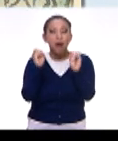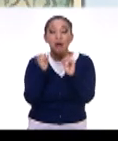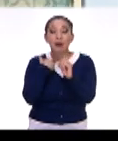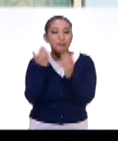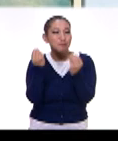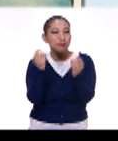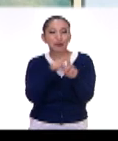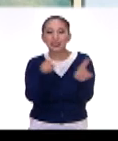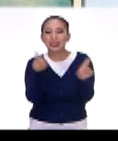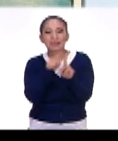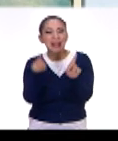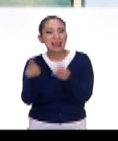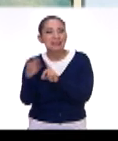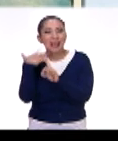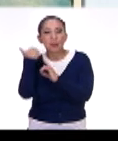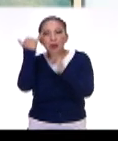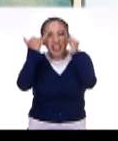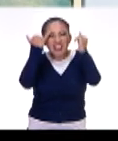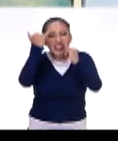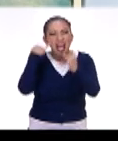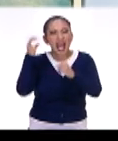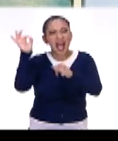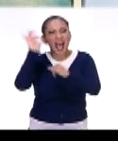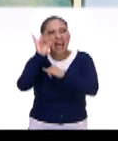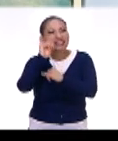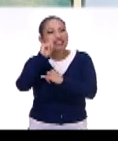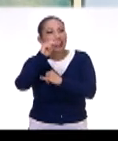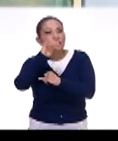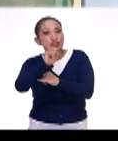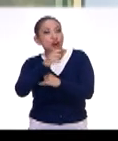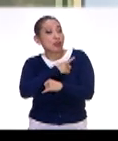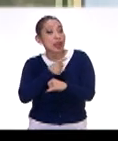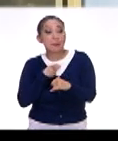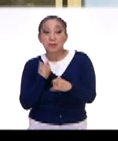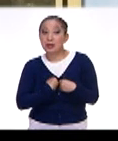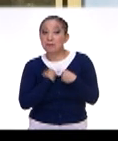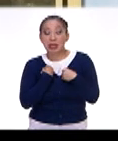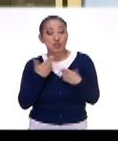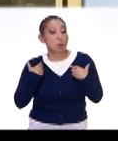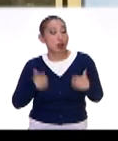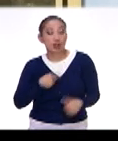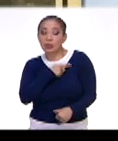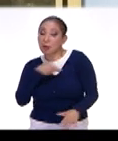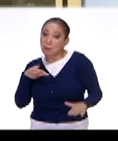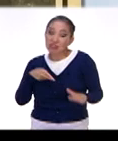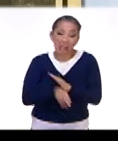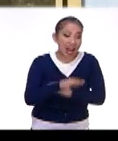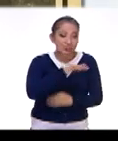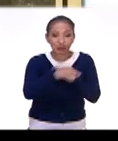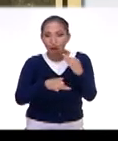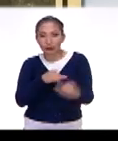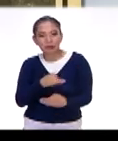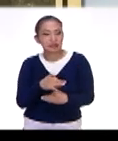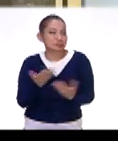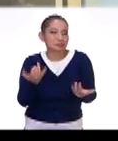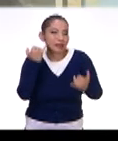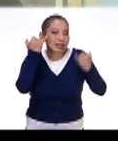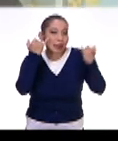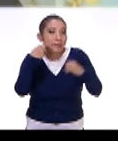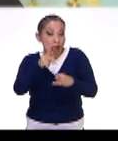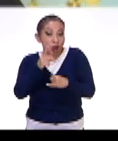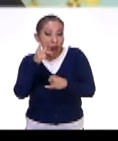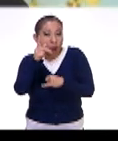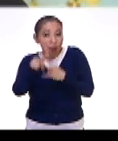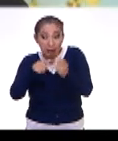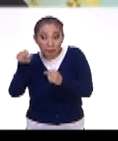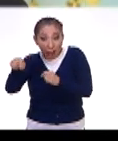Hubo todo un discurso sobre los insectos no deben sobrevivir y los humanos tenemos que acabar con ellos. Y en realidad los